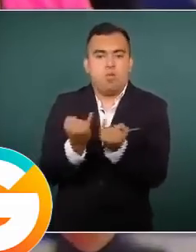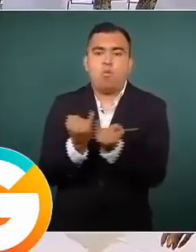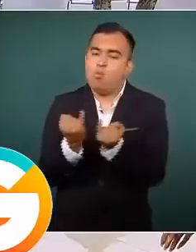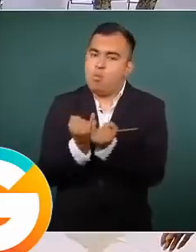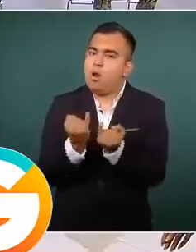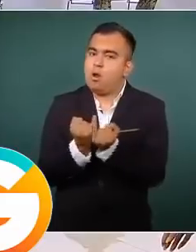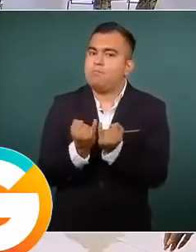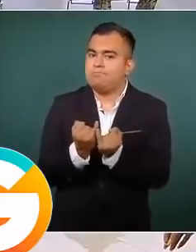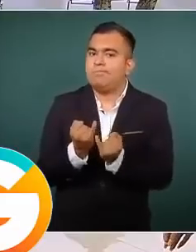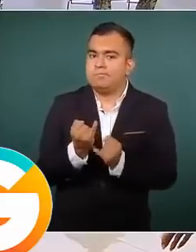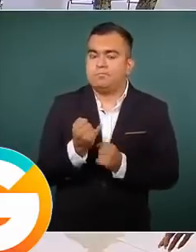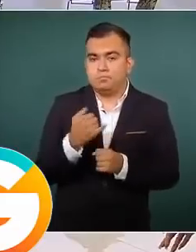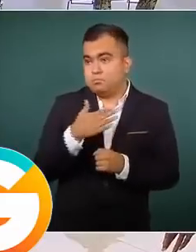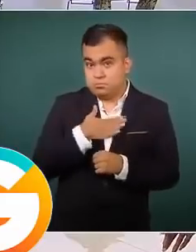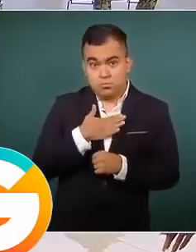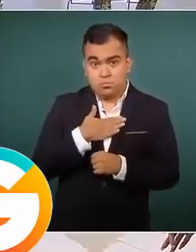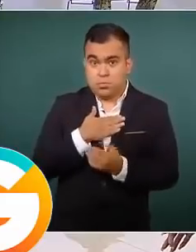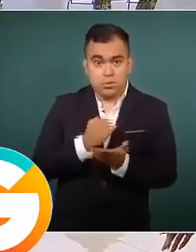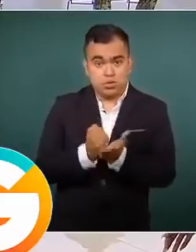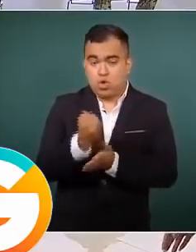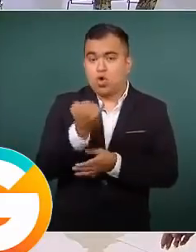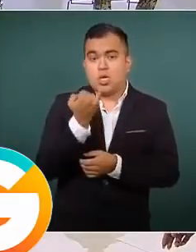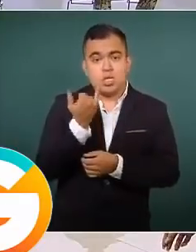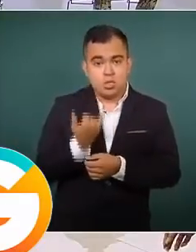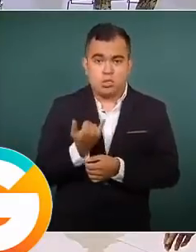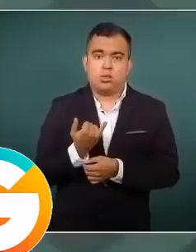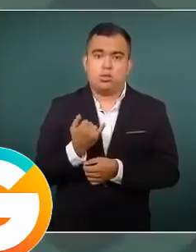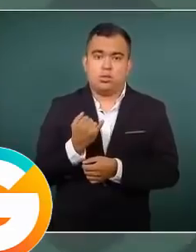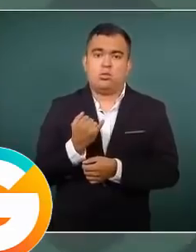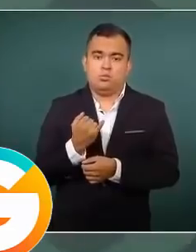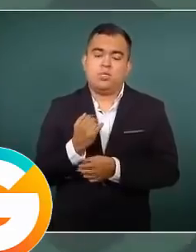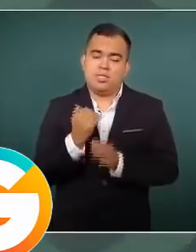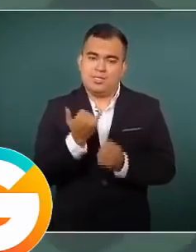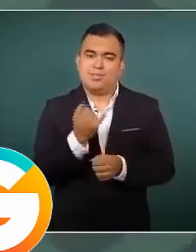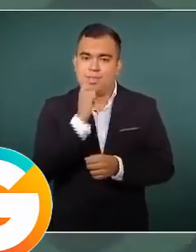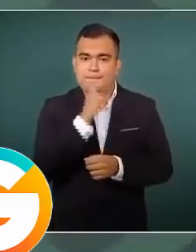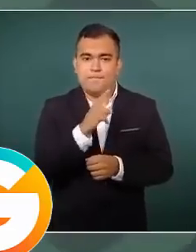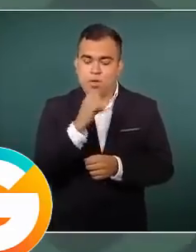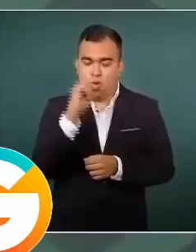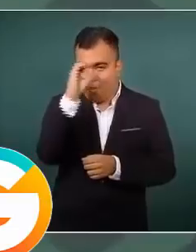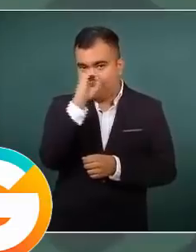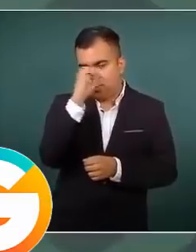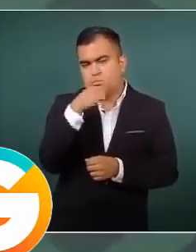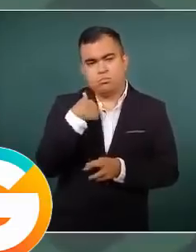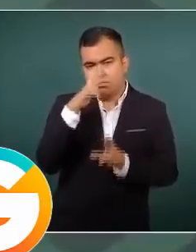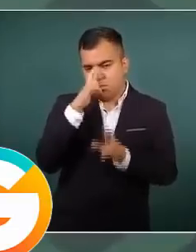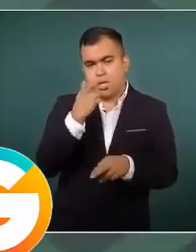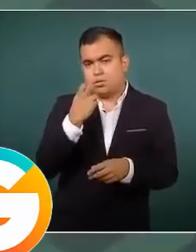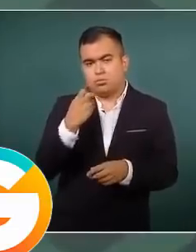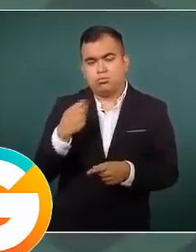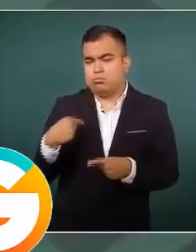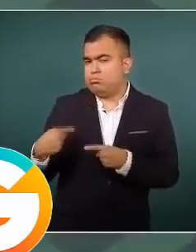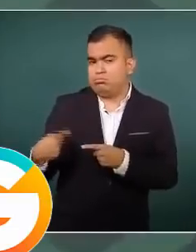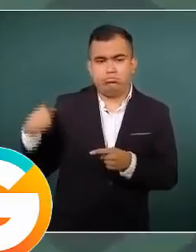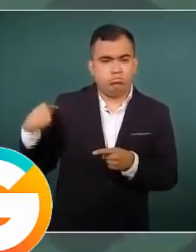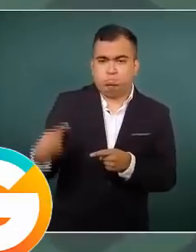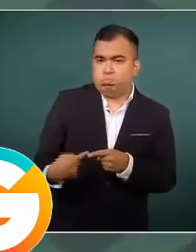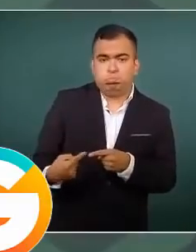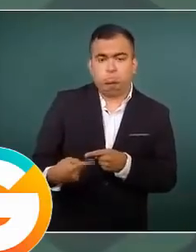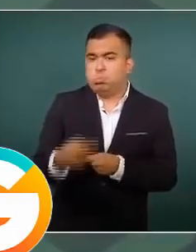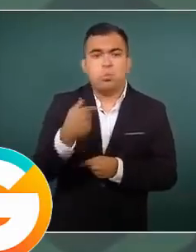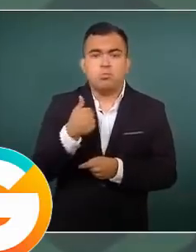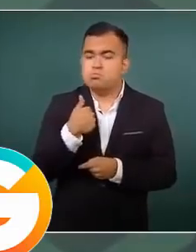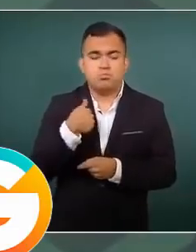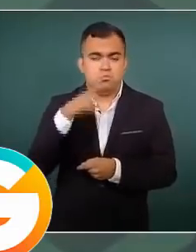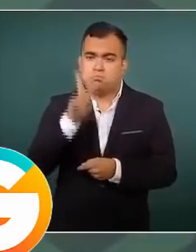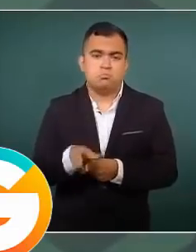que respetamos respecto a la ruta que hemos tomado, lo que hemos hecho es hacer las cosas bien y no debe de